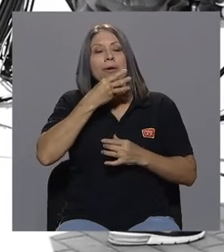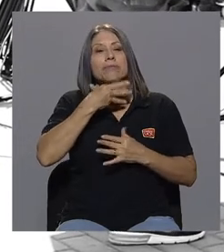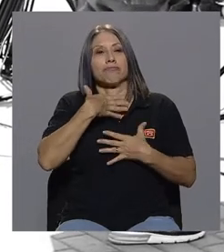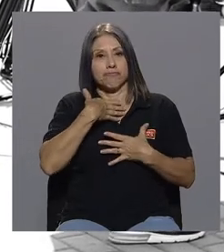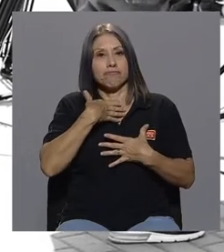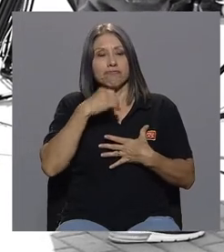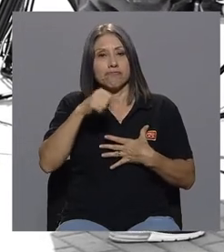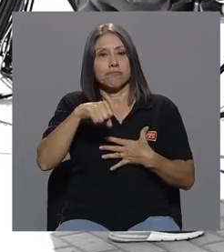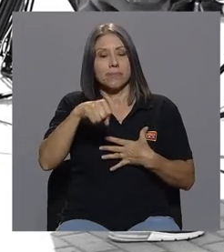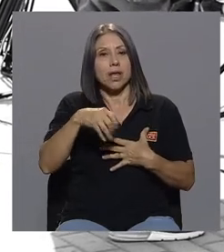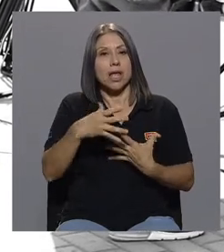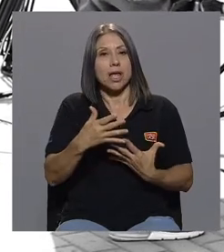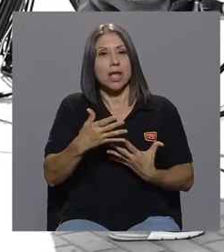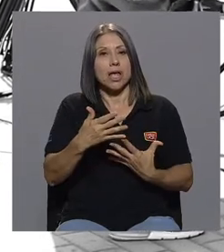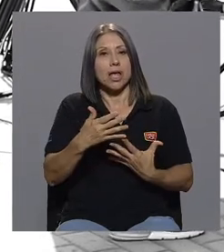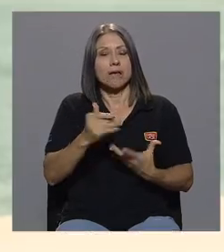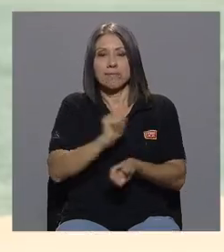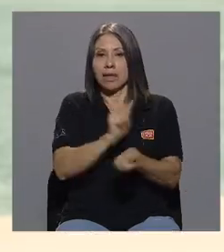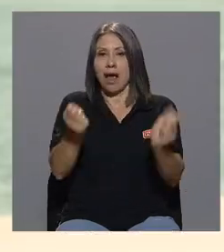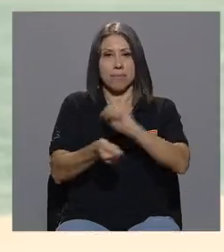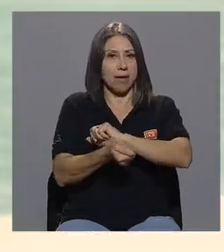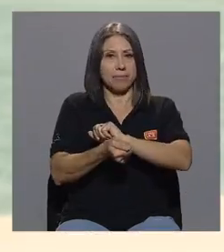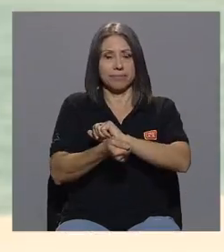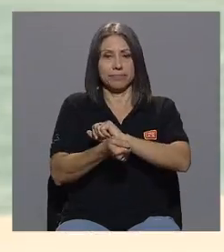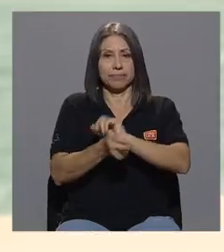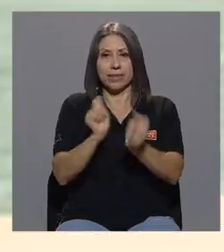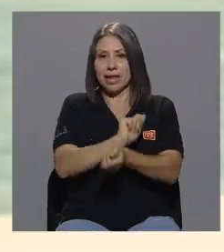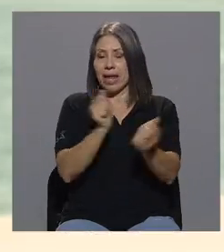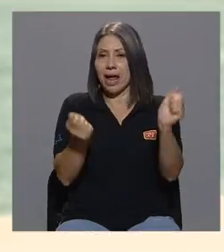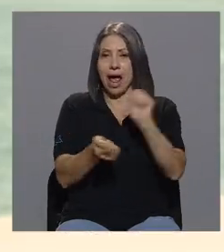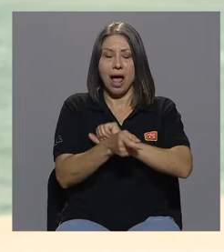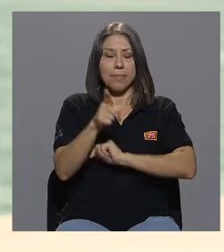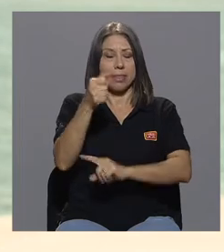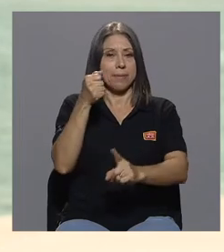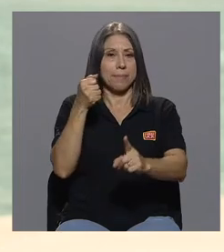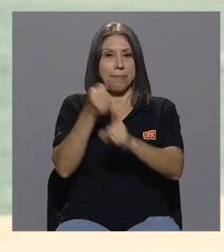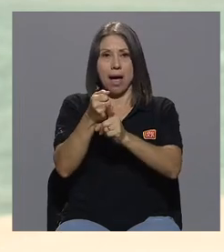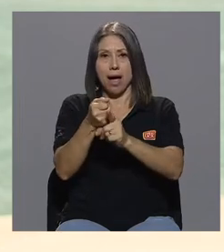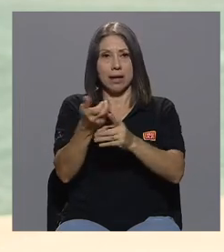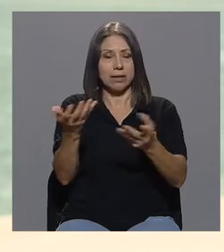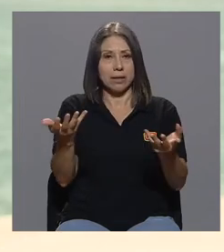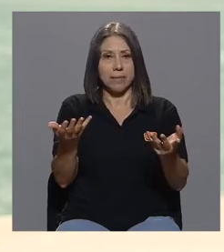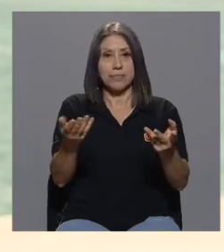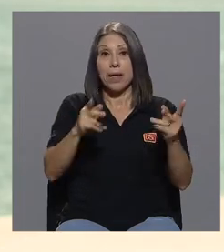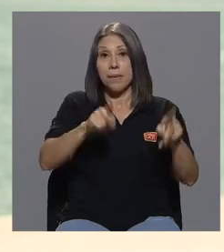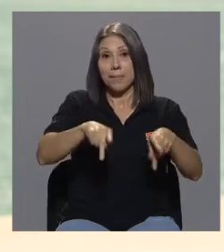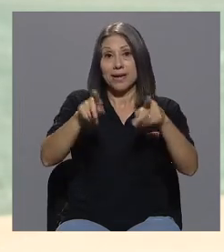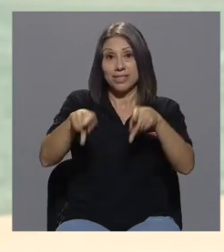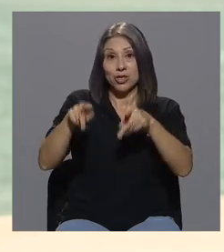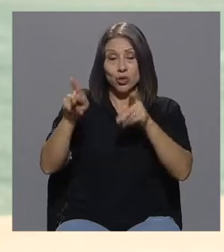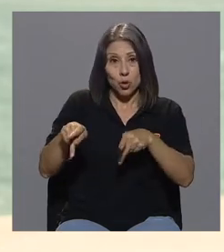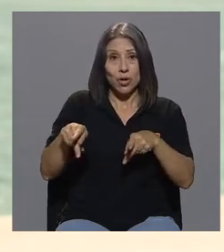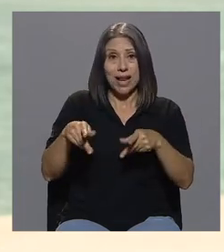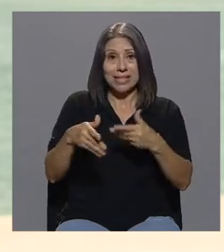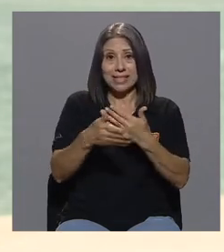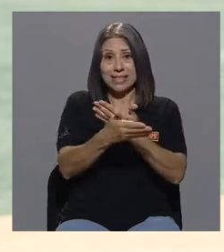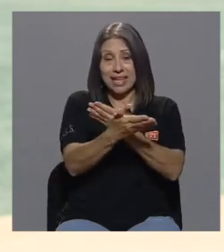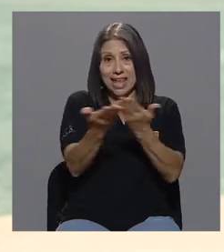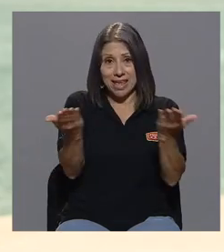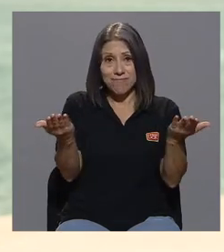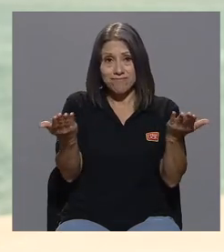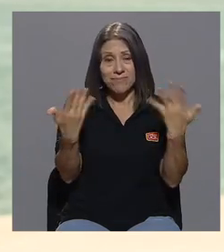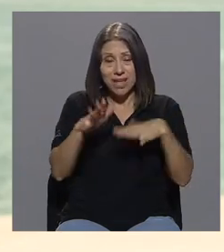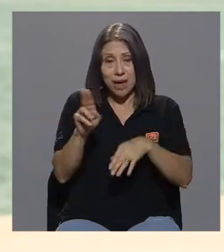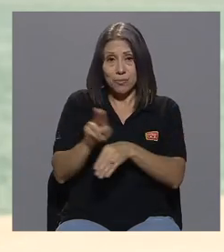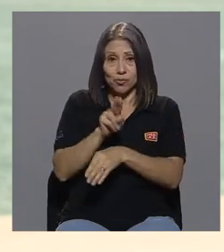Y te cambia, te cambia, te impacta. Las personas que de una u otra forma hemos consumido